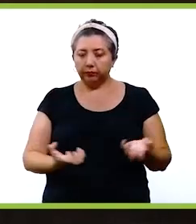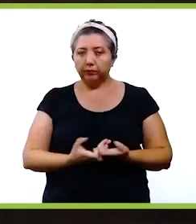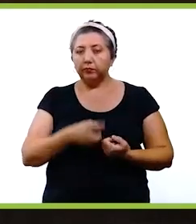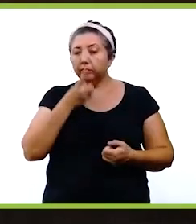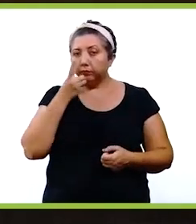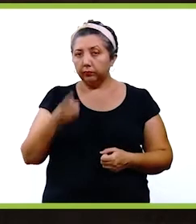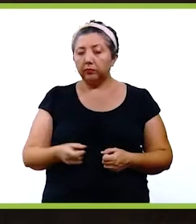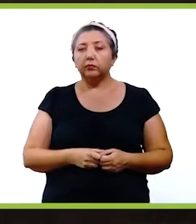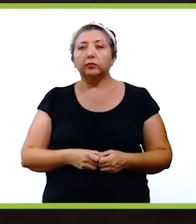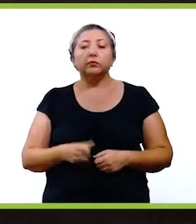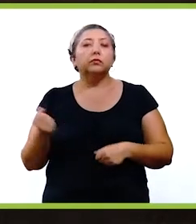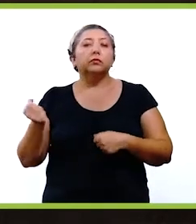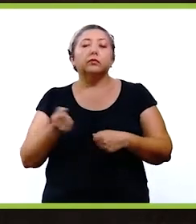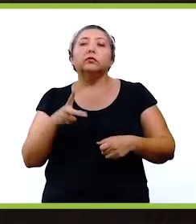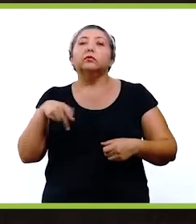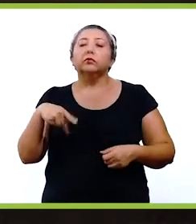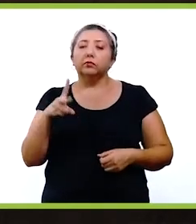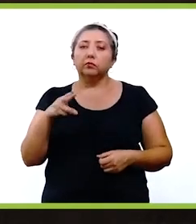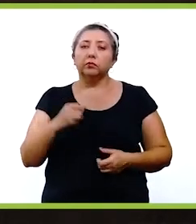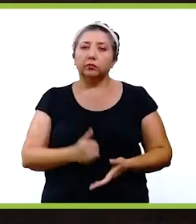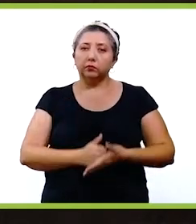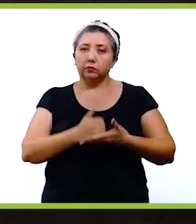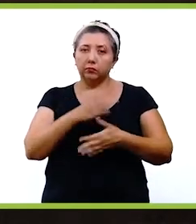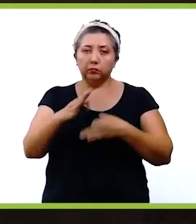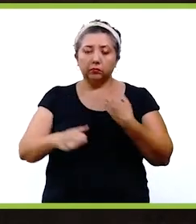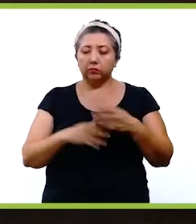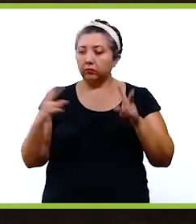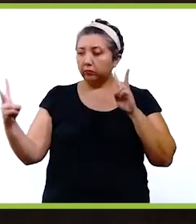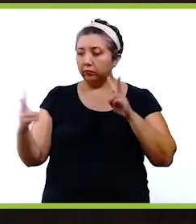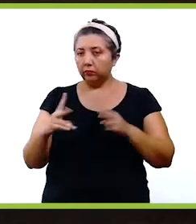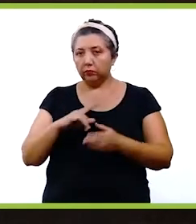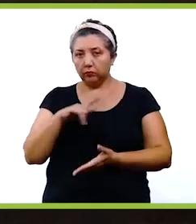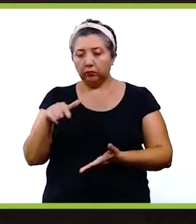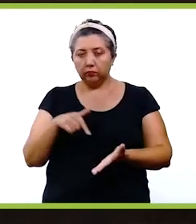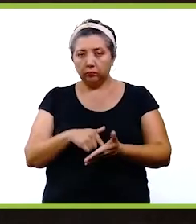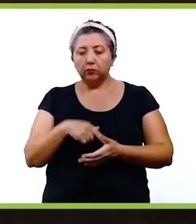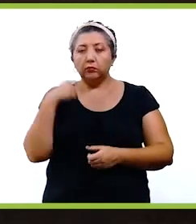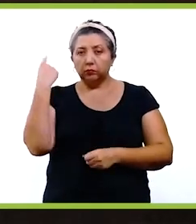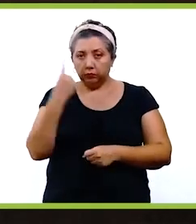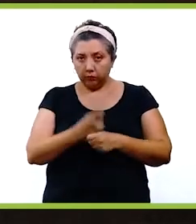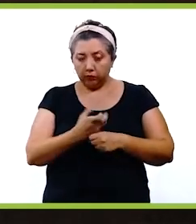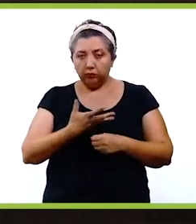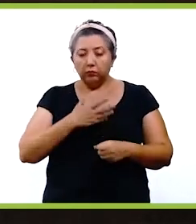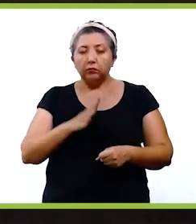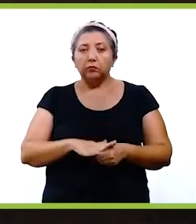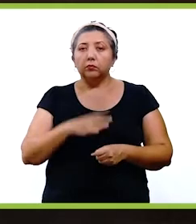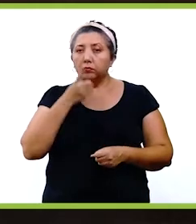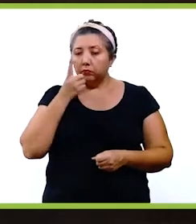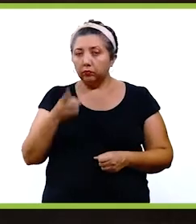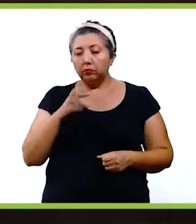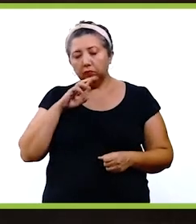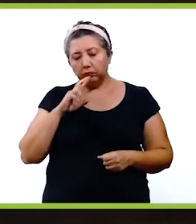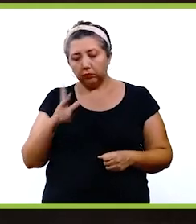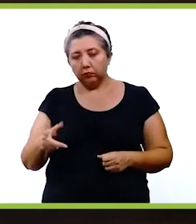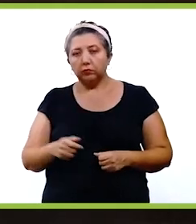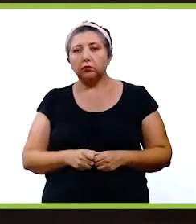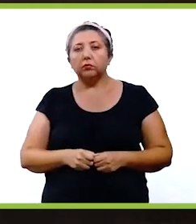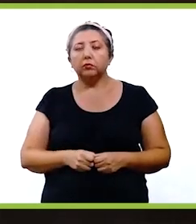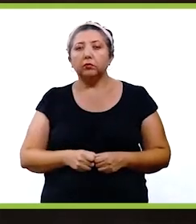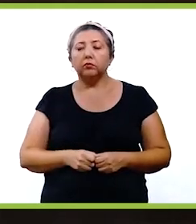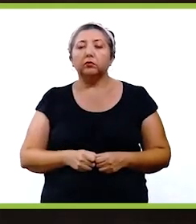grandes conciertos, grandes partidos, pero que también va a ayudar a todos los vecinos de la zona. Primero, a que tengan más plusvalía